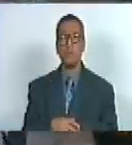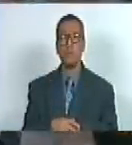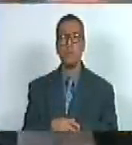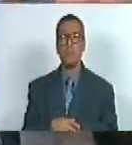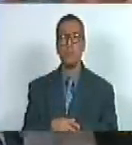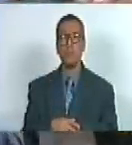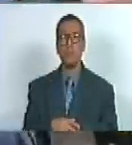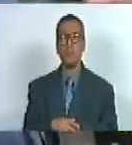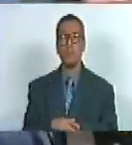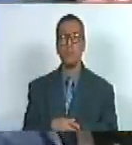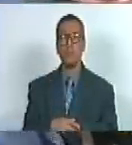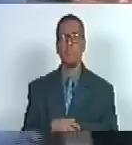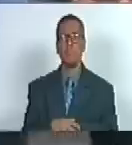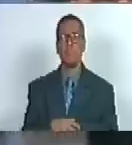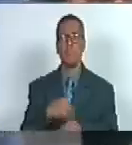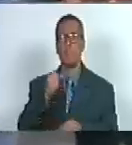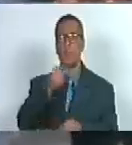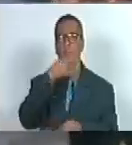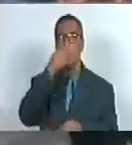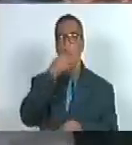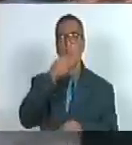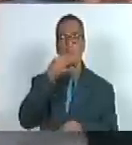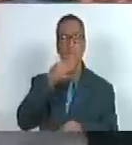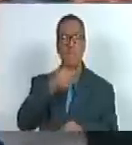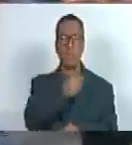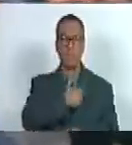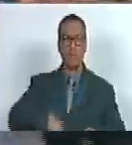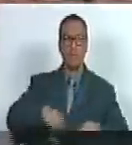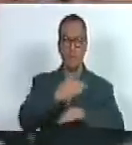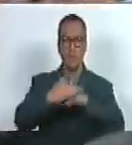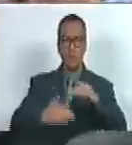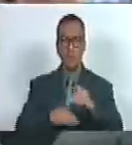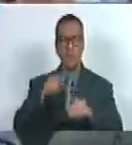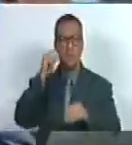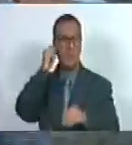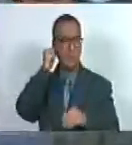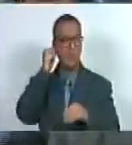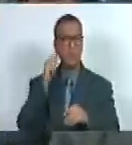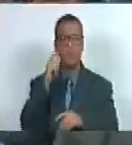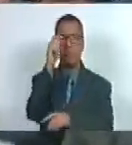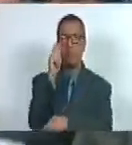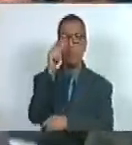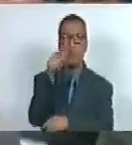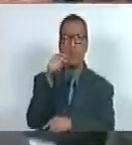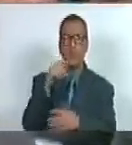buenas tardes presidente segundo vicepresidente compañero diputado diputada